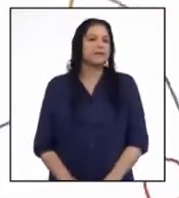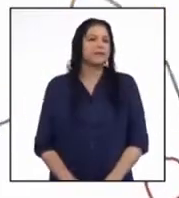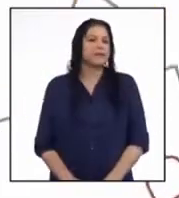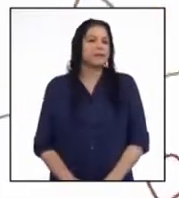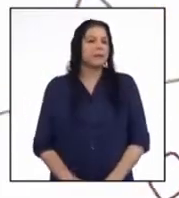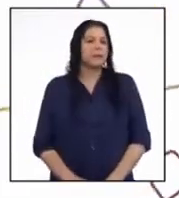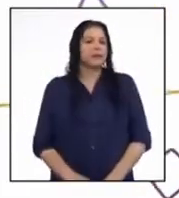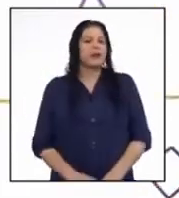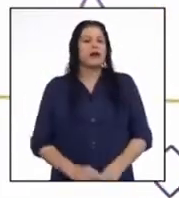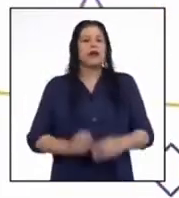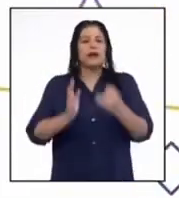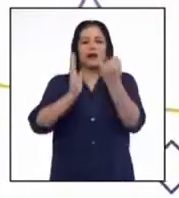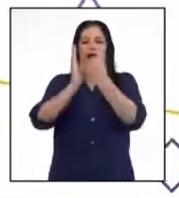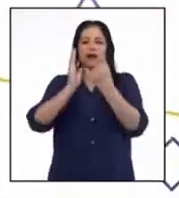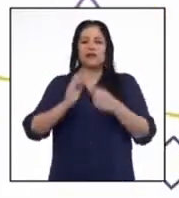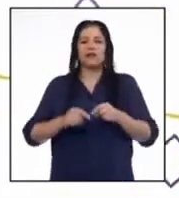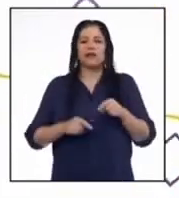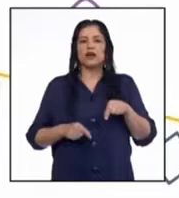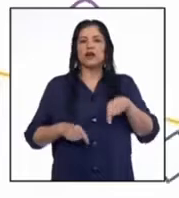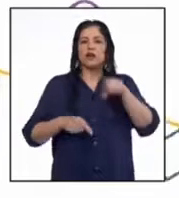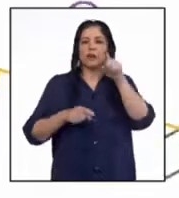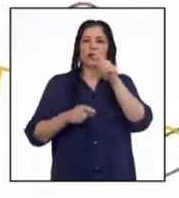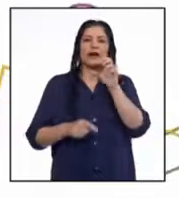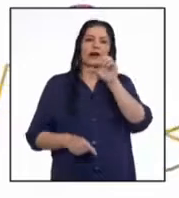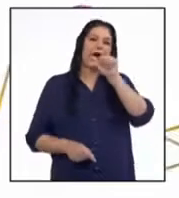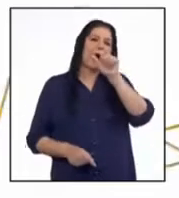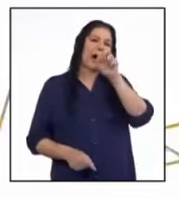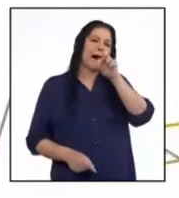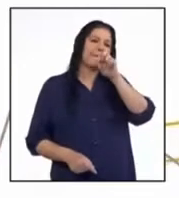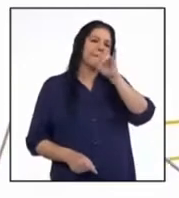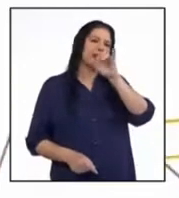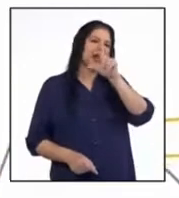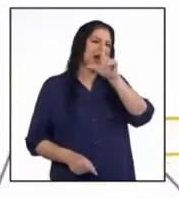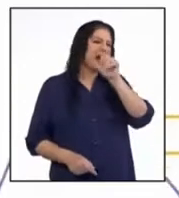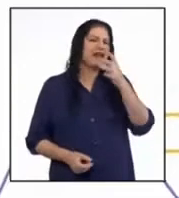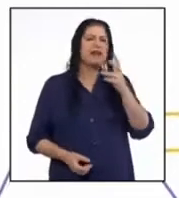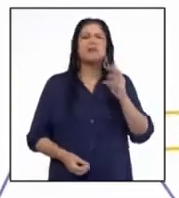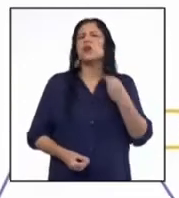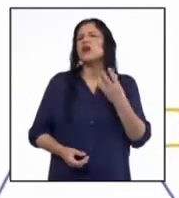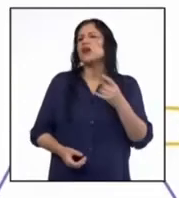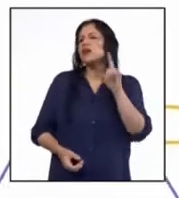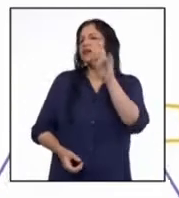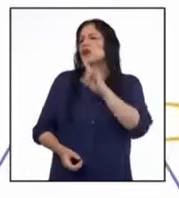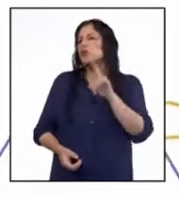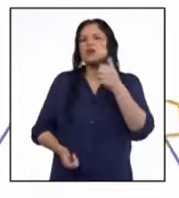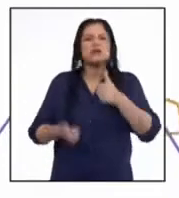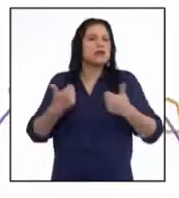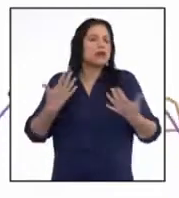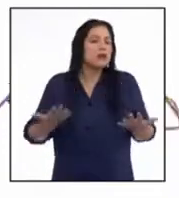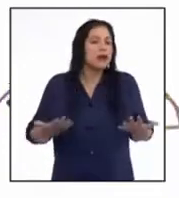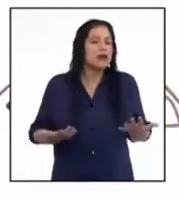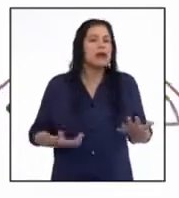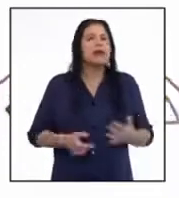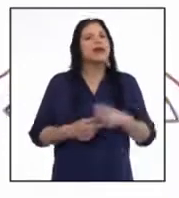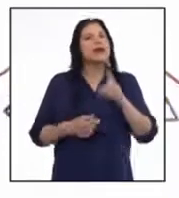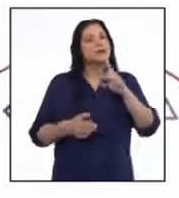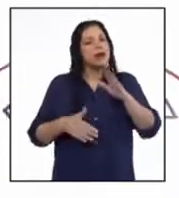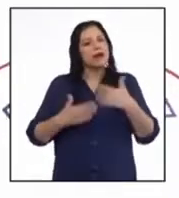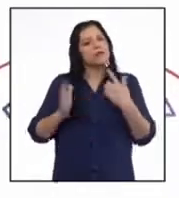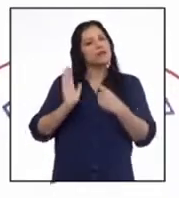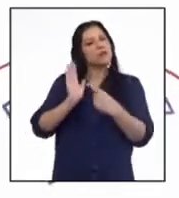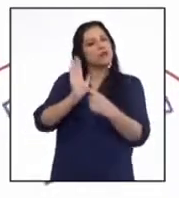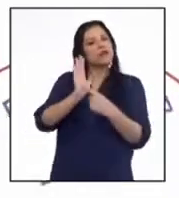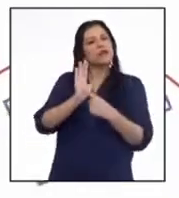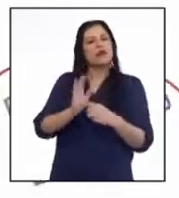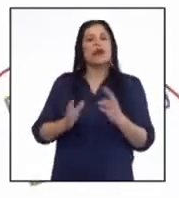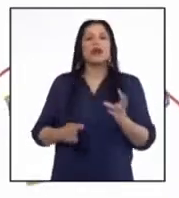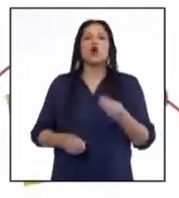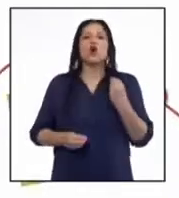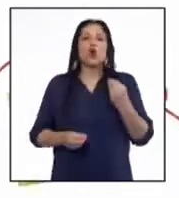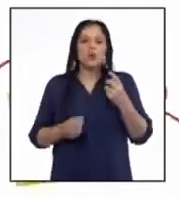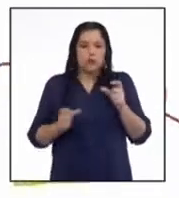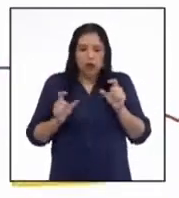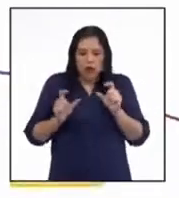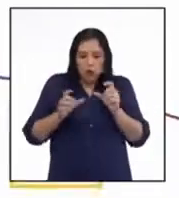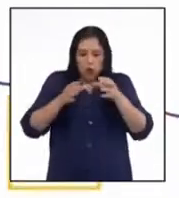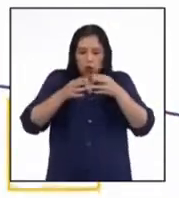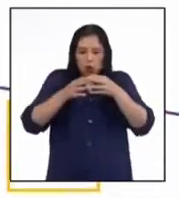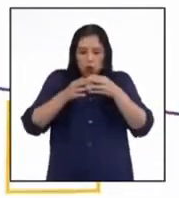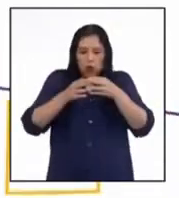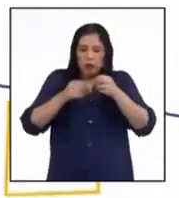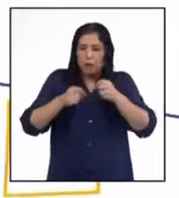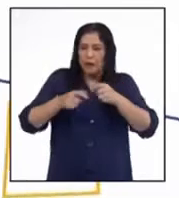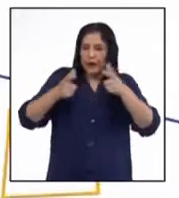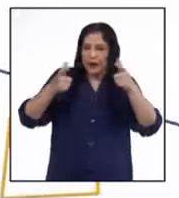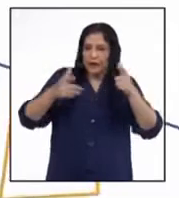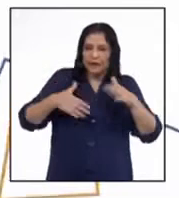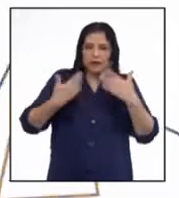es el de gráfico de barras apiladas. ¿Y para qué se utilizan, profesora? Se utilizan para mostrar cómo una categoría más